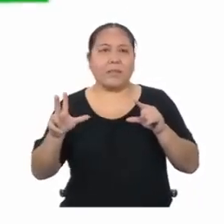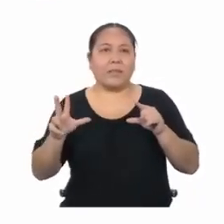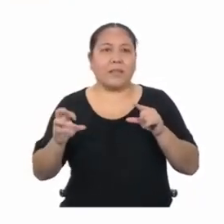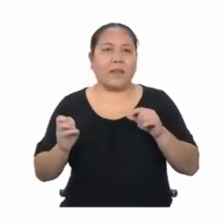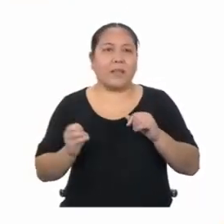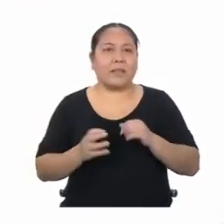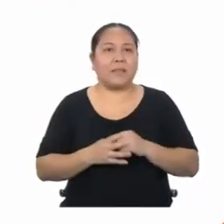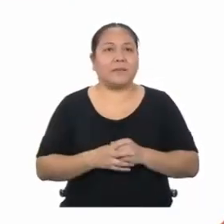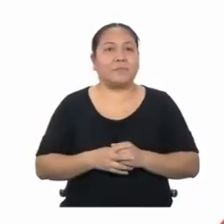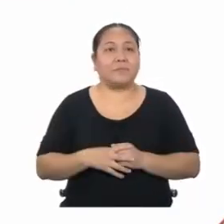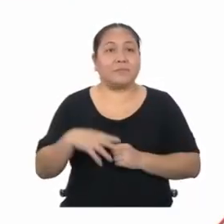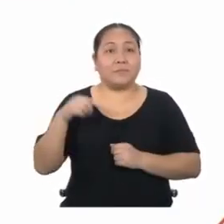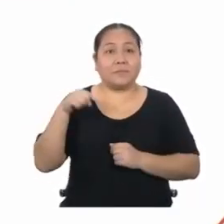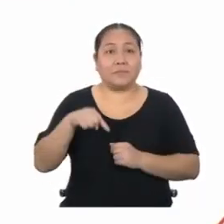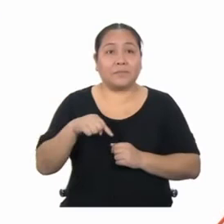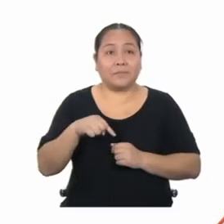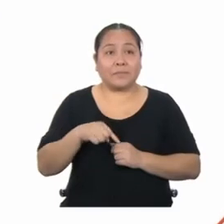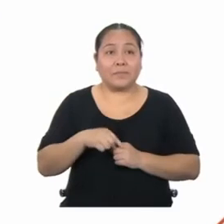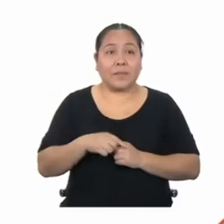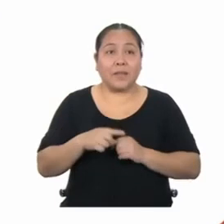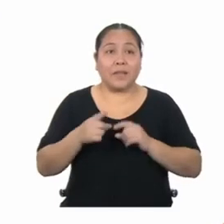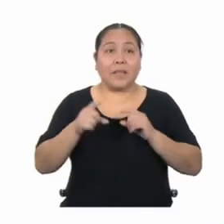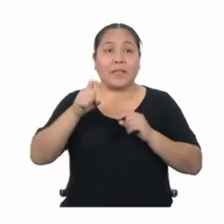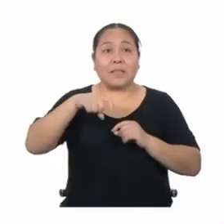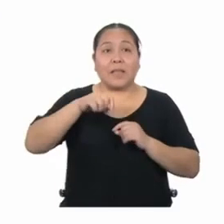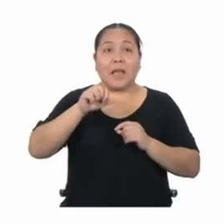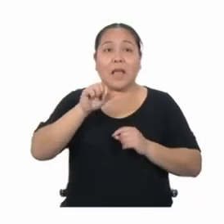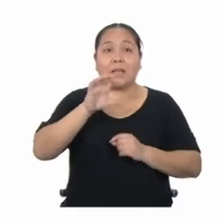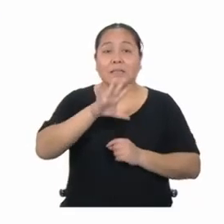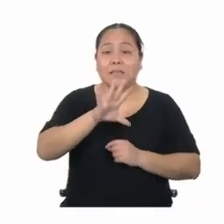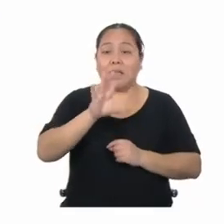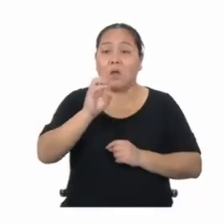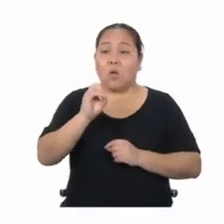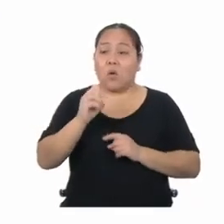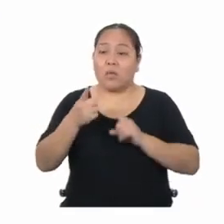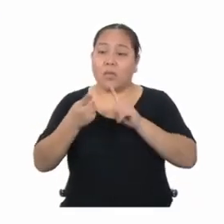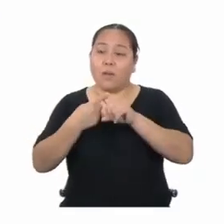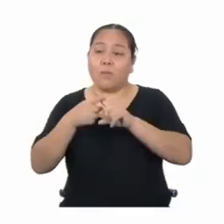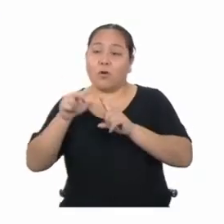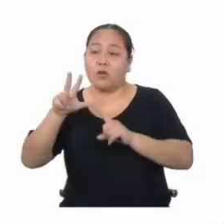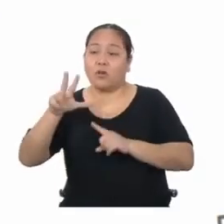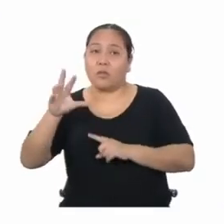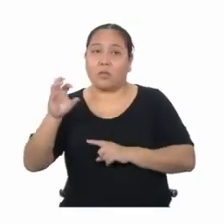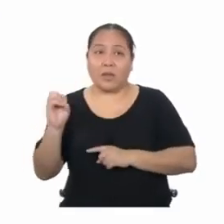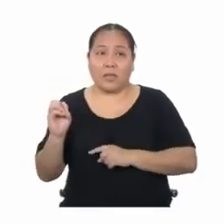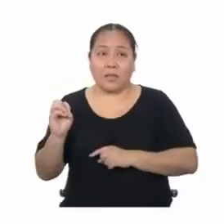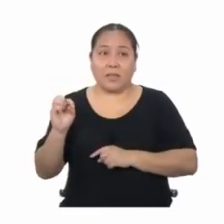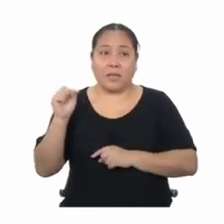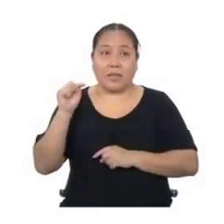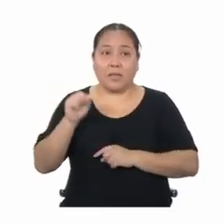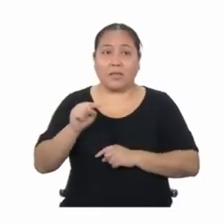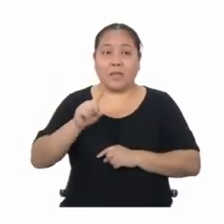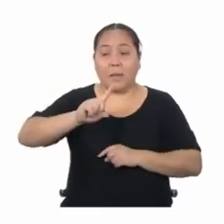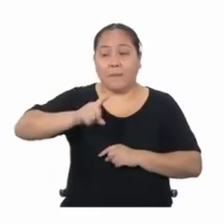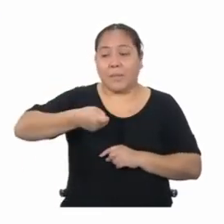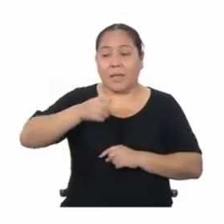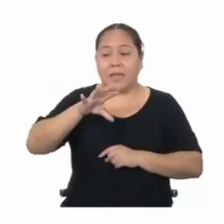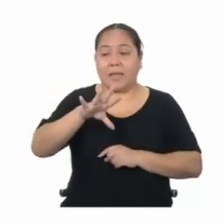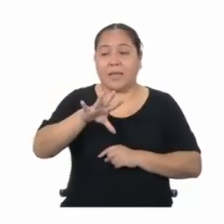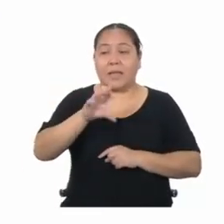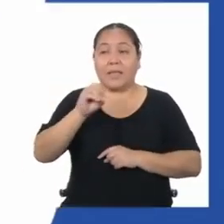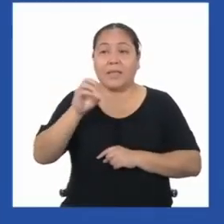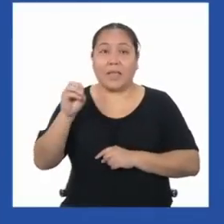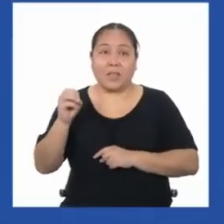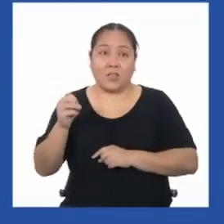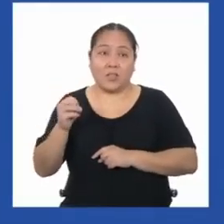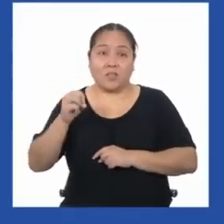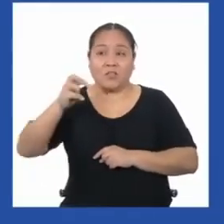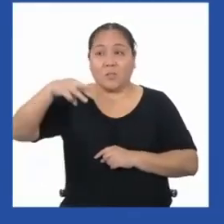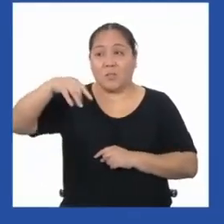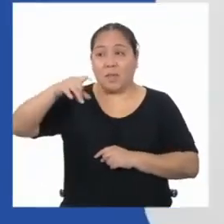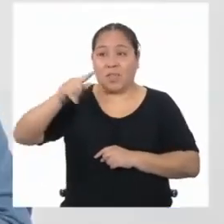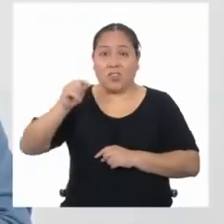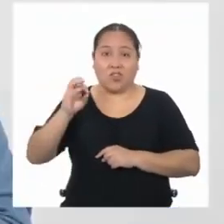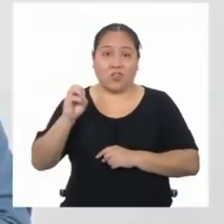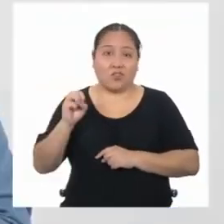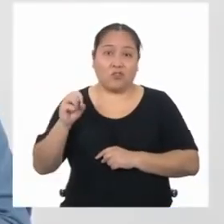obtener el área de la entrada, debemos multiplicar 50 por 30, que nos da como resultado 1.500 metros cuadrados.